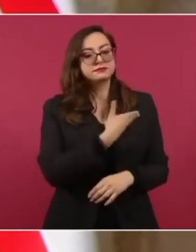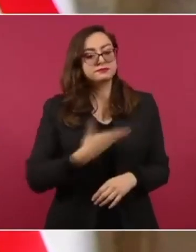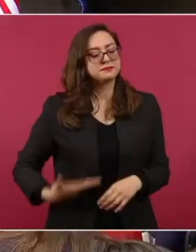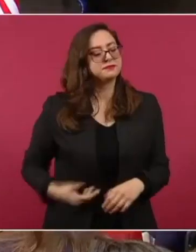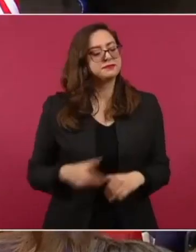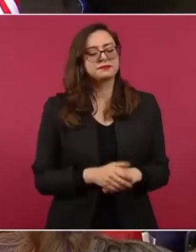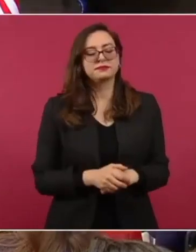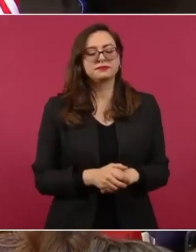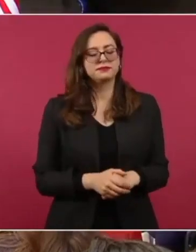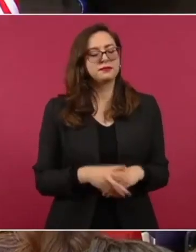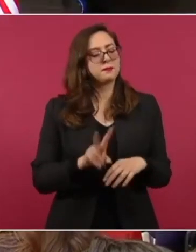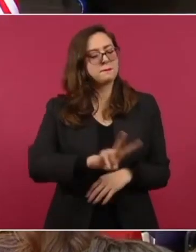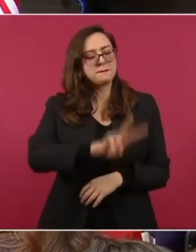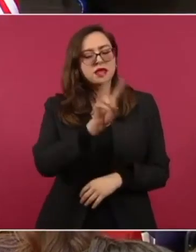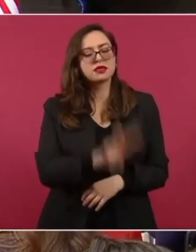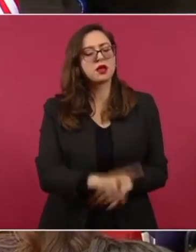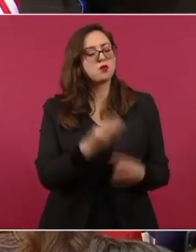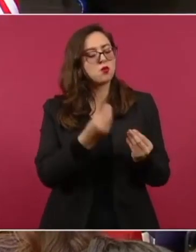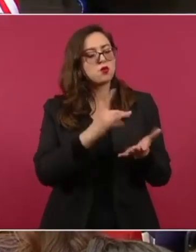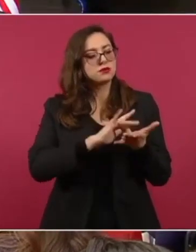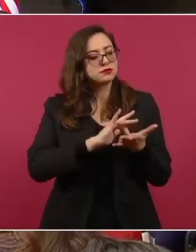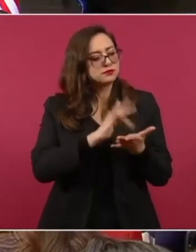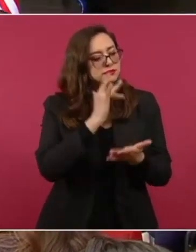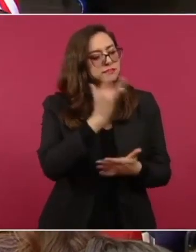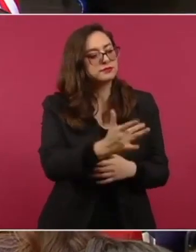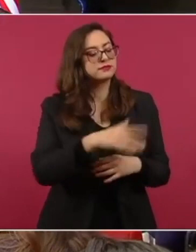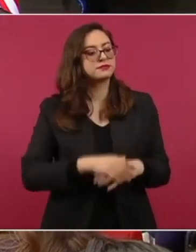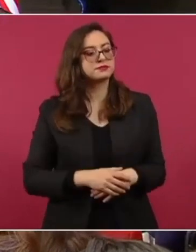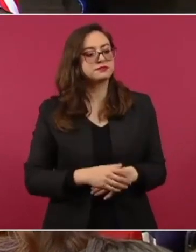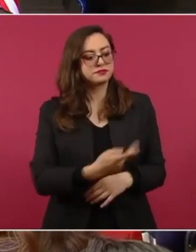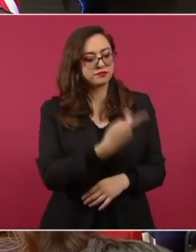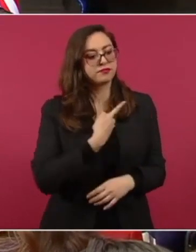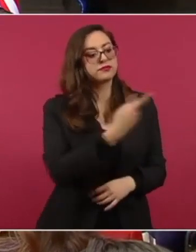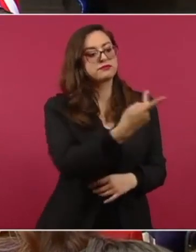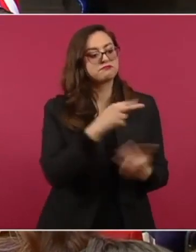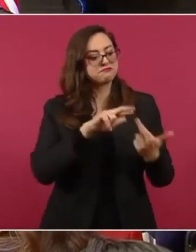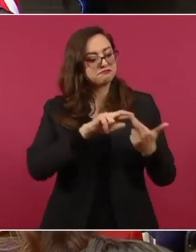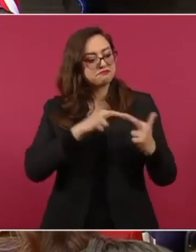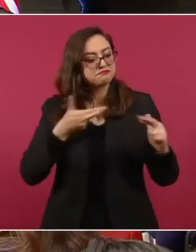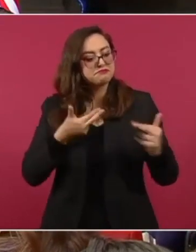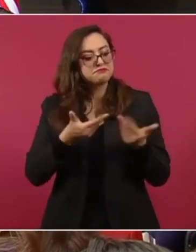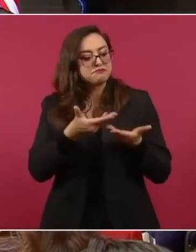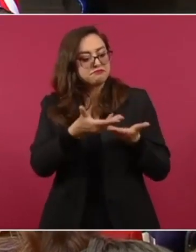sincero por mantener con México una relación de cooperación,